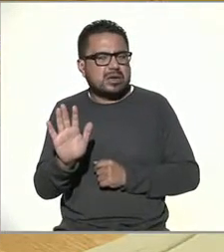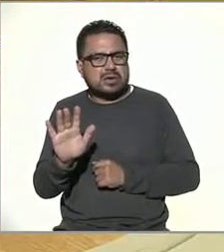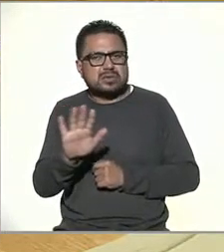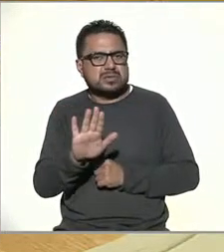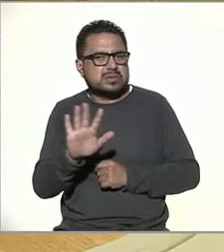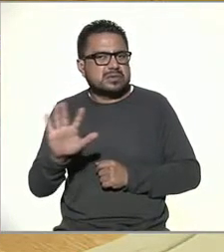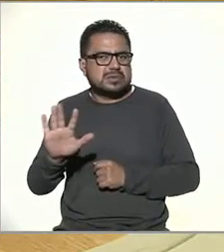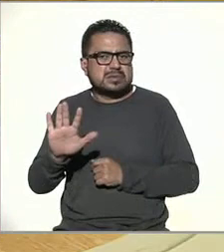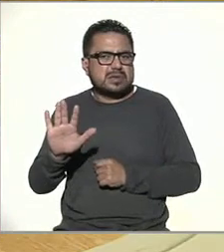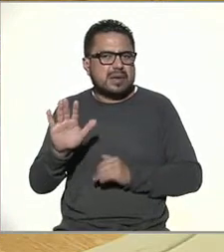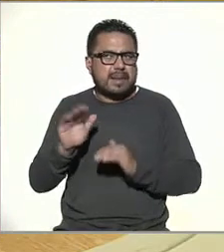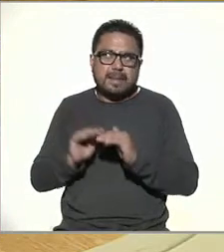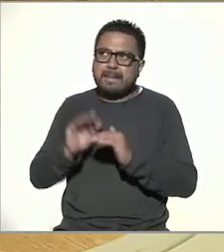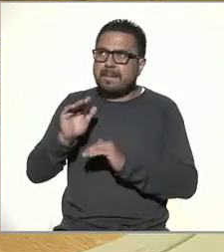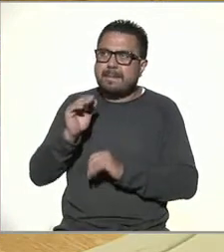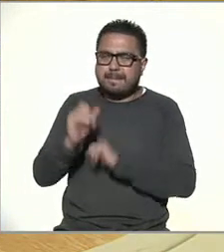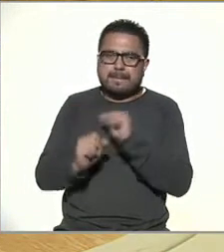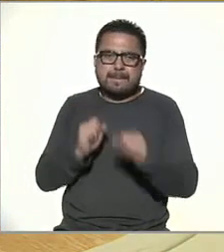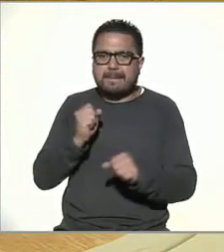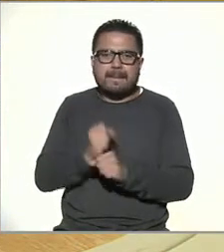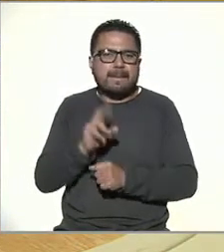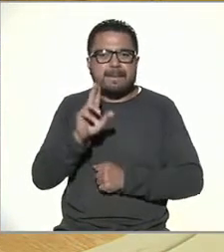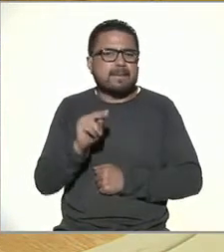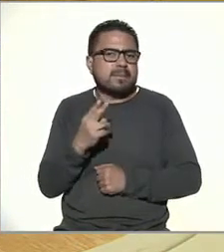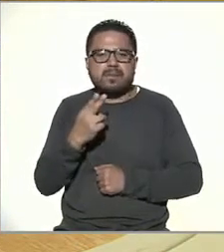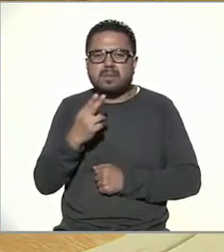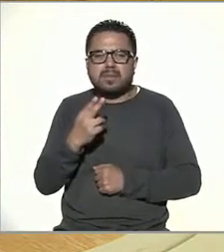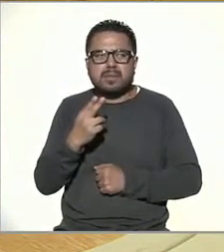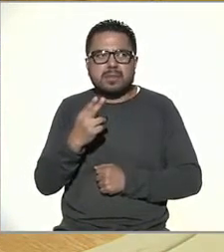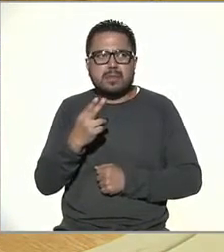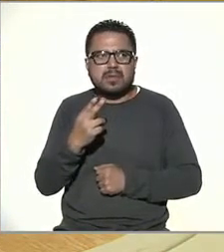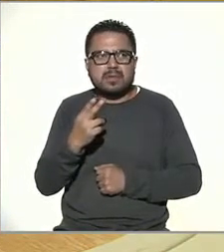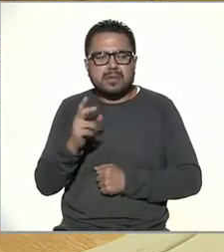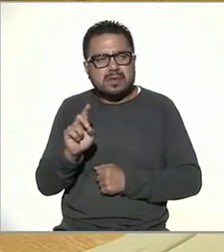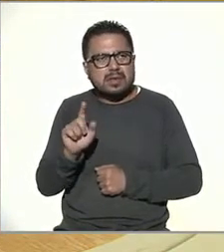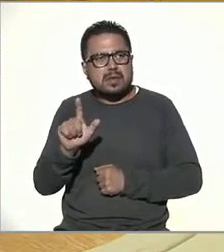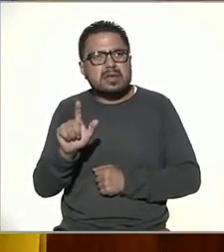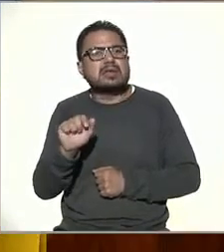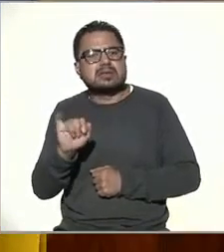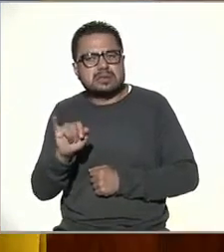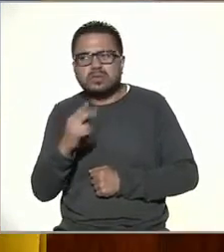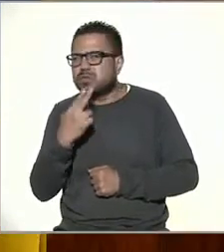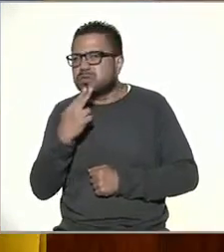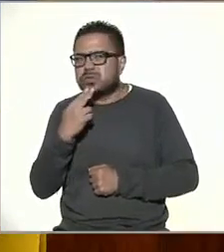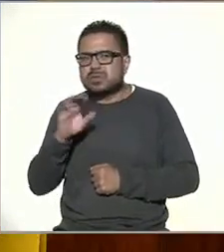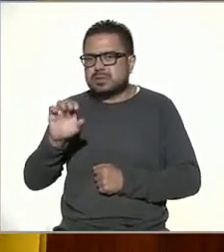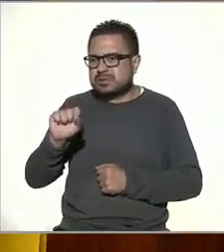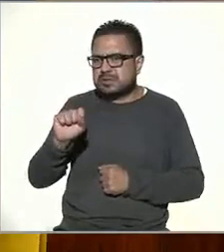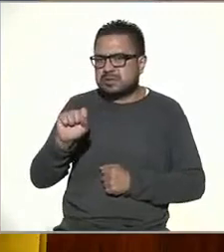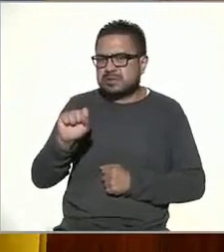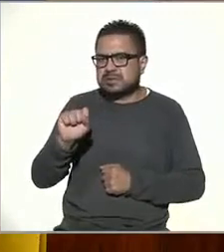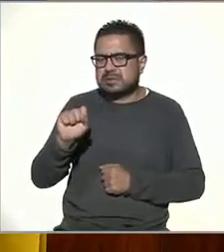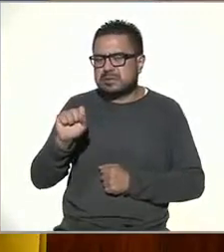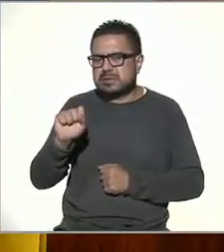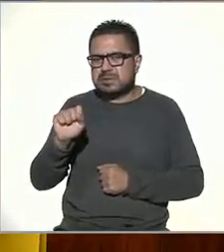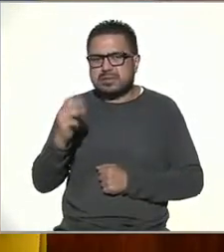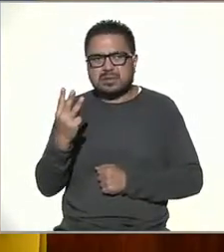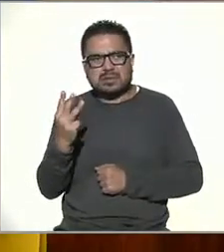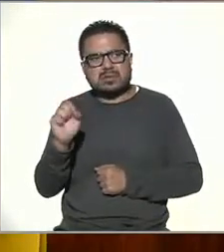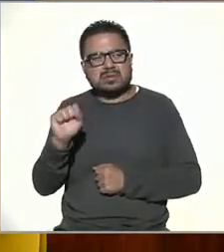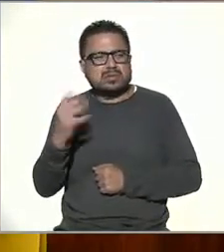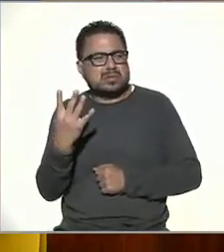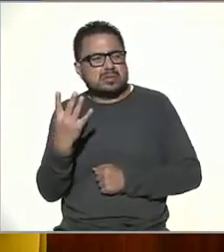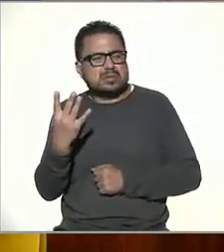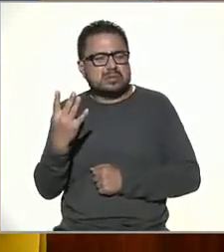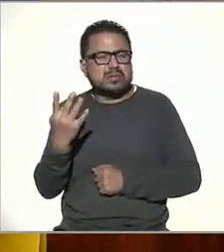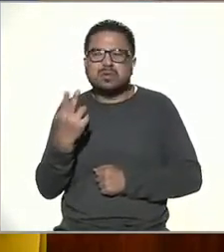55 y más no son usuarios, o sea, el 37 son usuarios, el 64, el